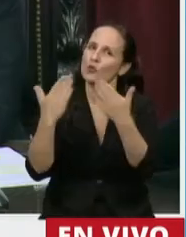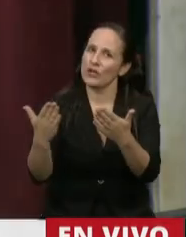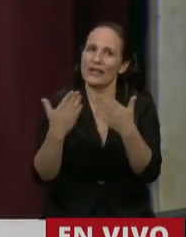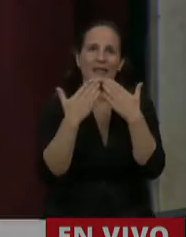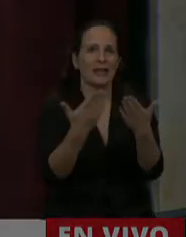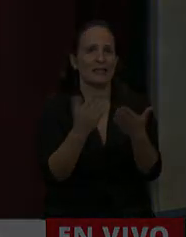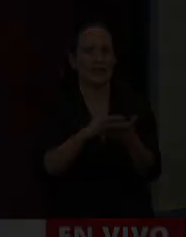diputado Jacobi.